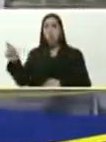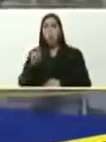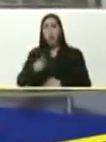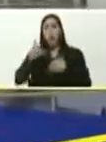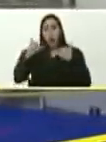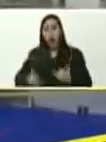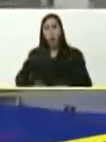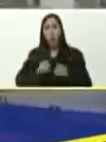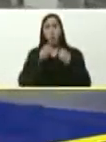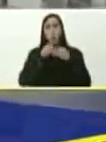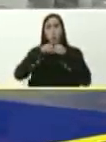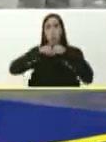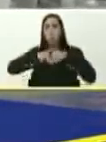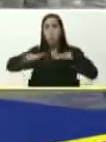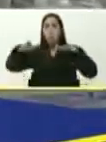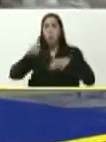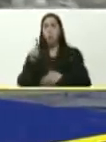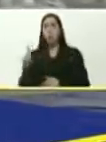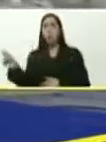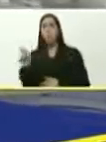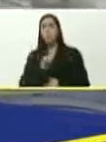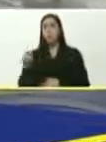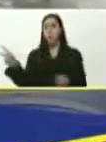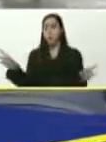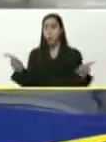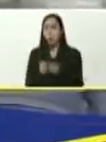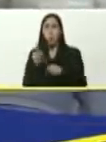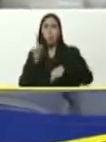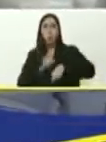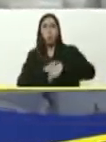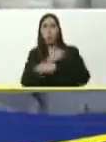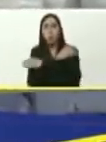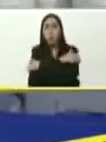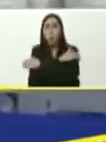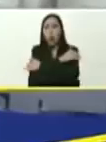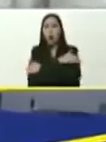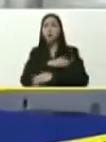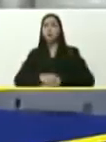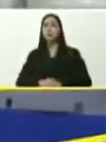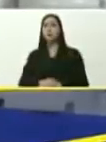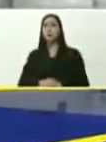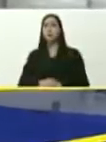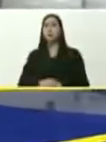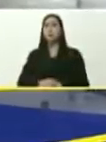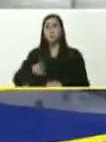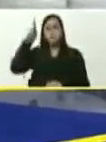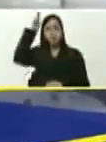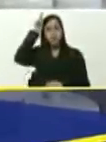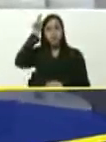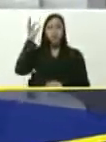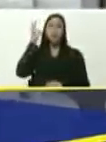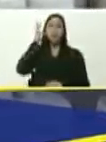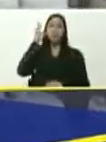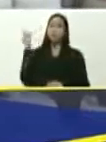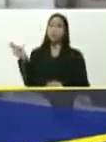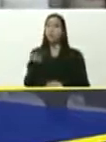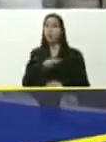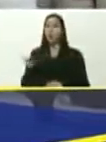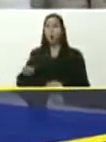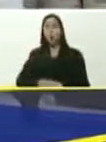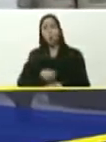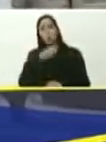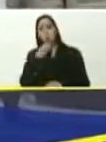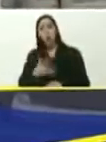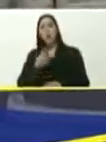una distribución, máximo, de un mes, yo quiero felicitar, a estas, apacuanas, que tenemos acá, por su honestidad, por su